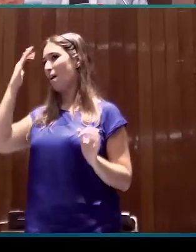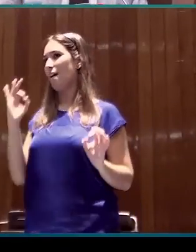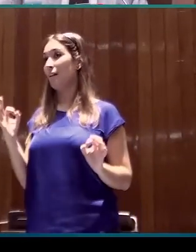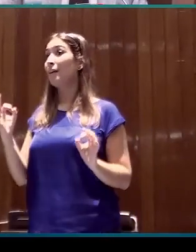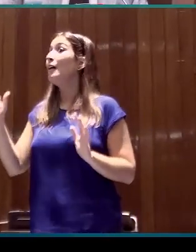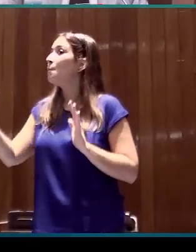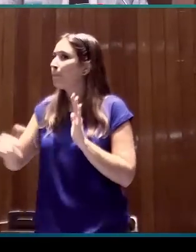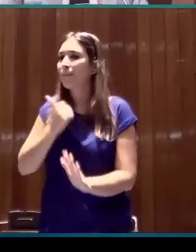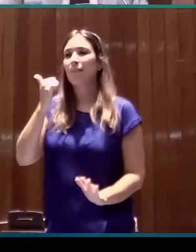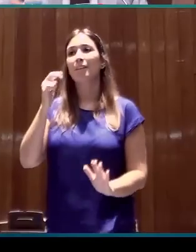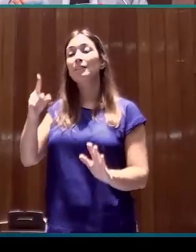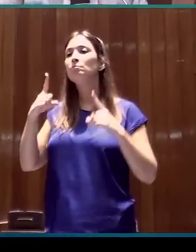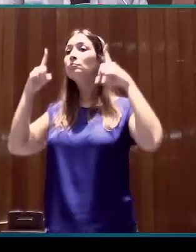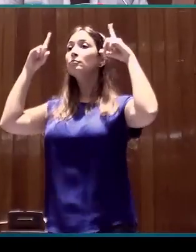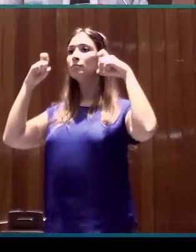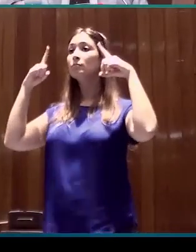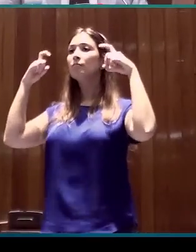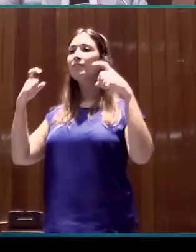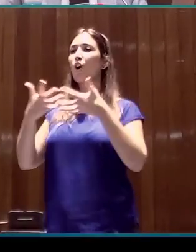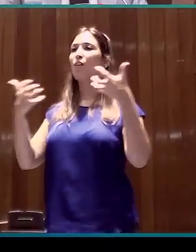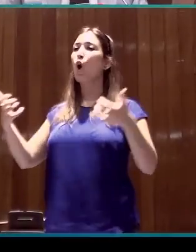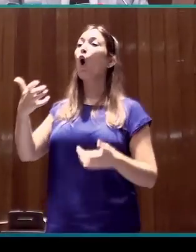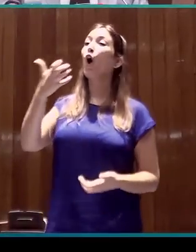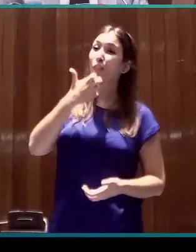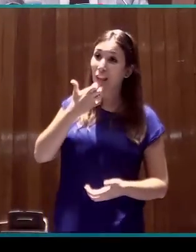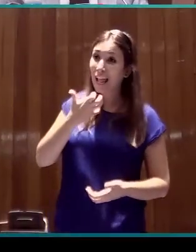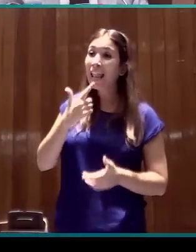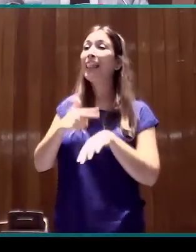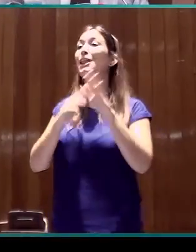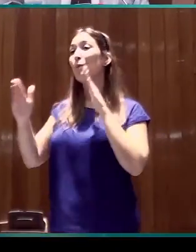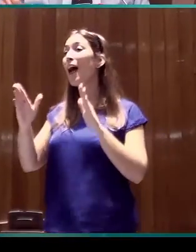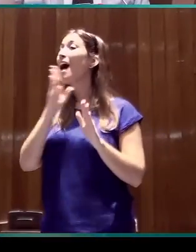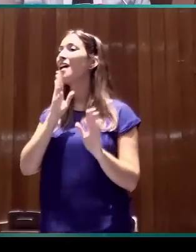casualmente, pasa con oraciones condicionales, temporales, etc.